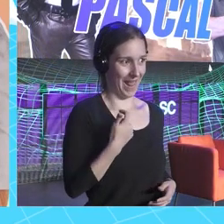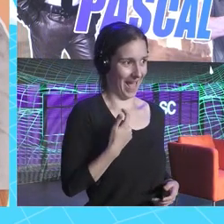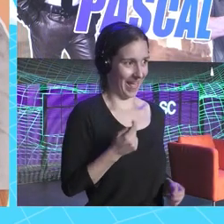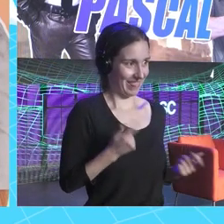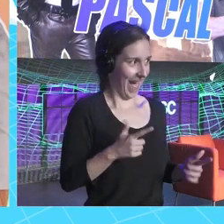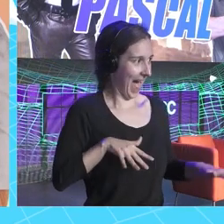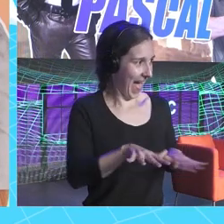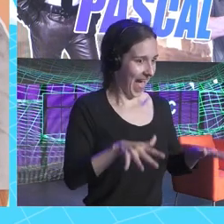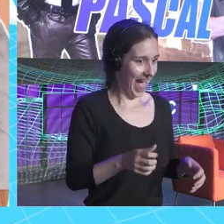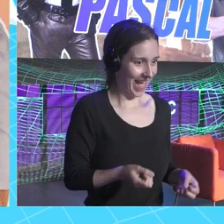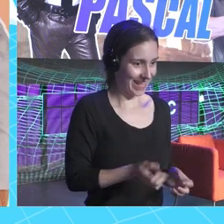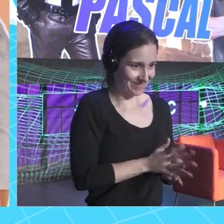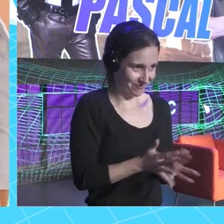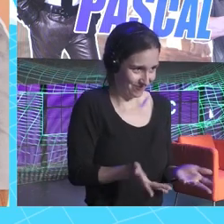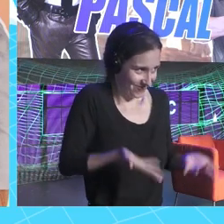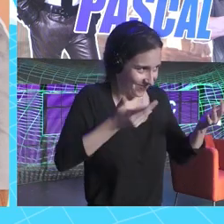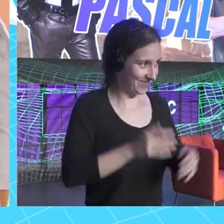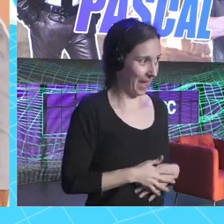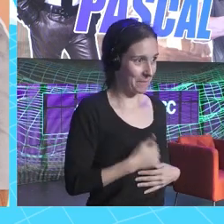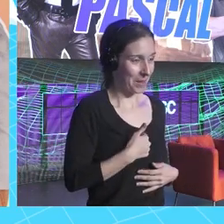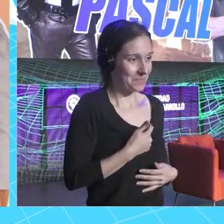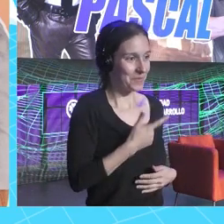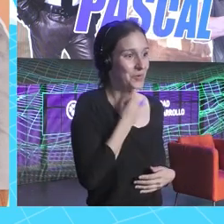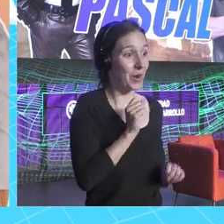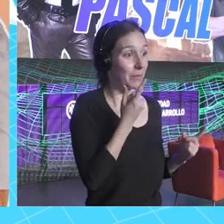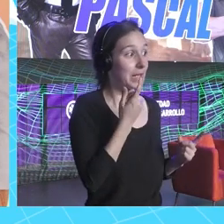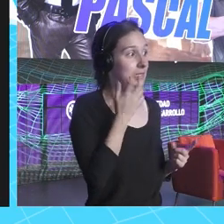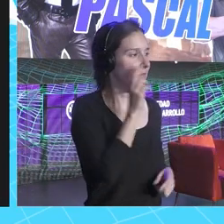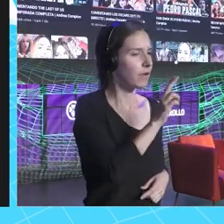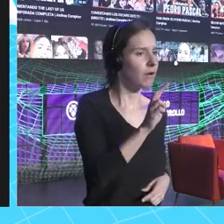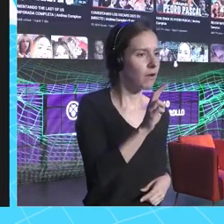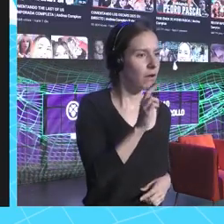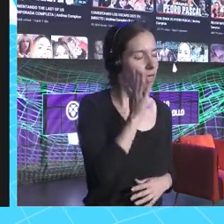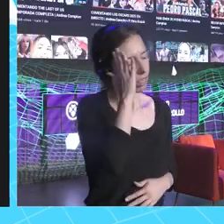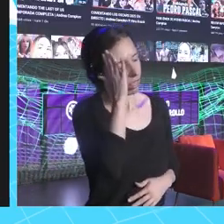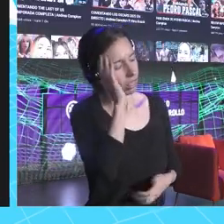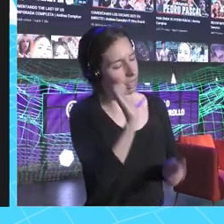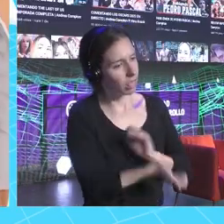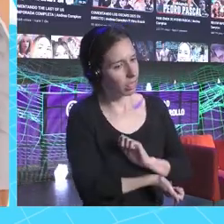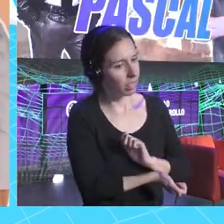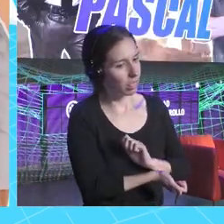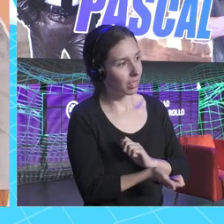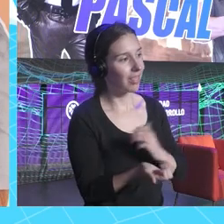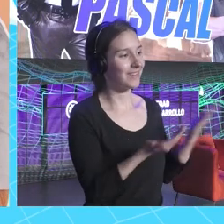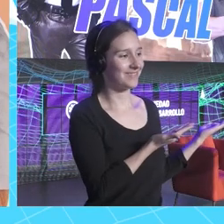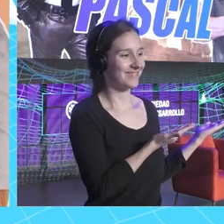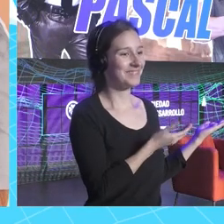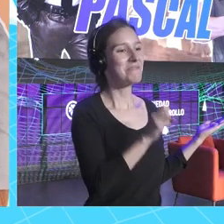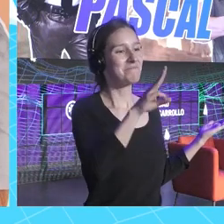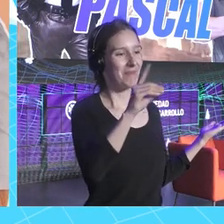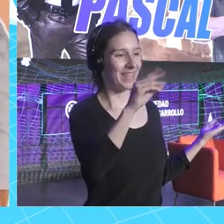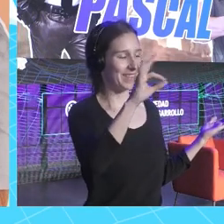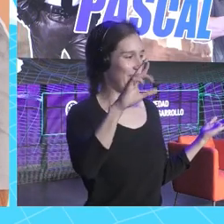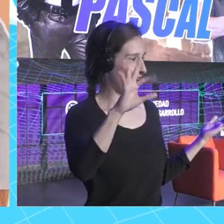Esto es lo que más ilusión me hace de esto. Que os veo que os dormís. Vale, espera. Vale, que os veo que os dormís. ¡Pedro Pascal!